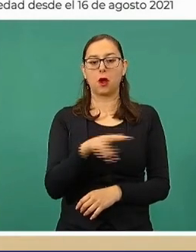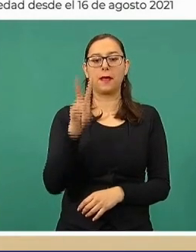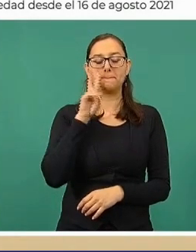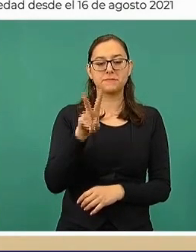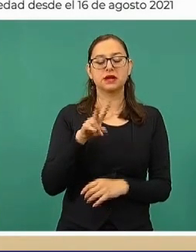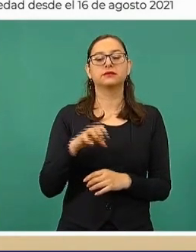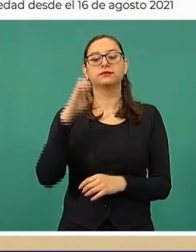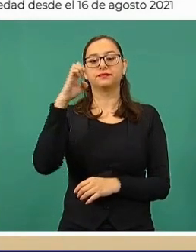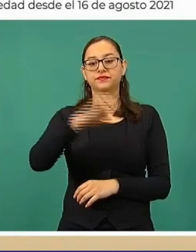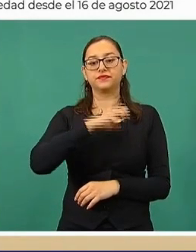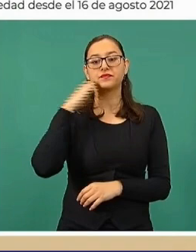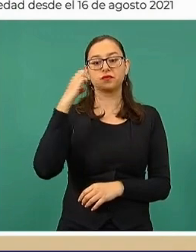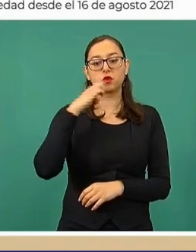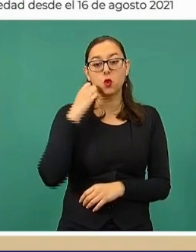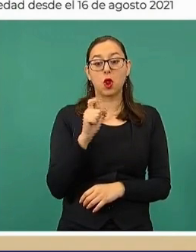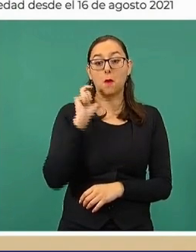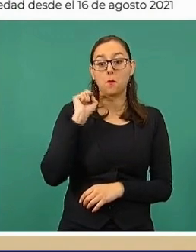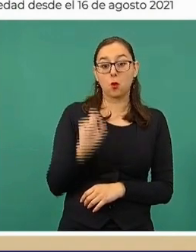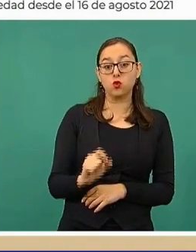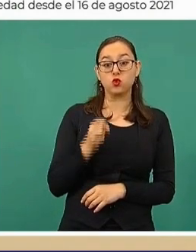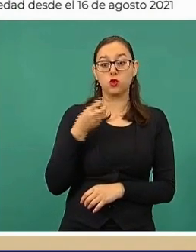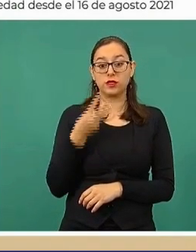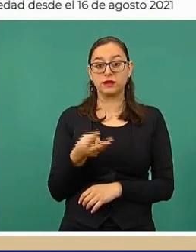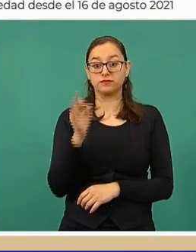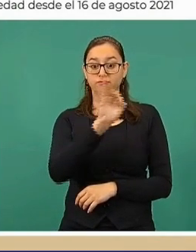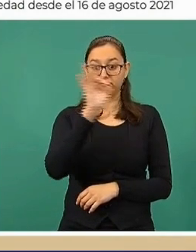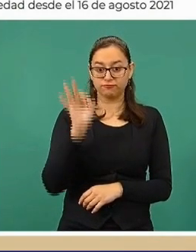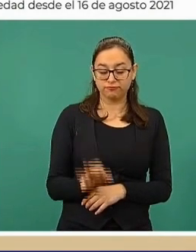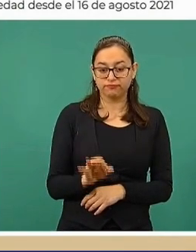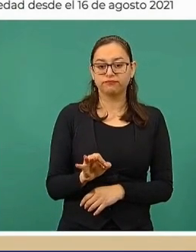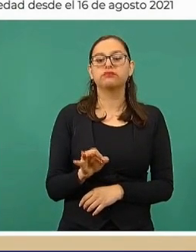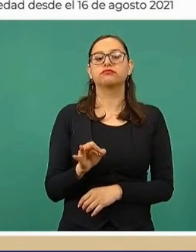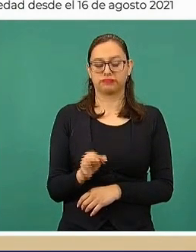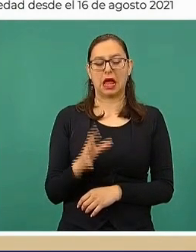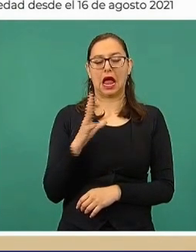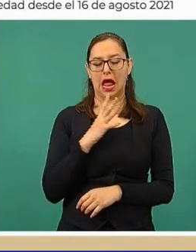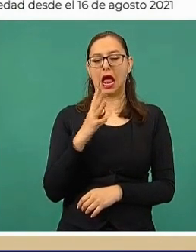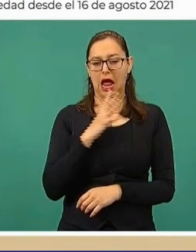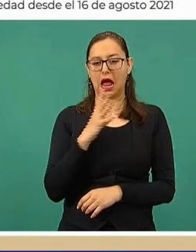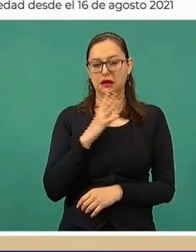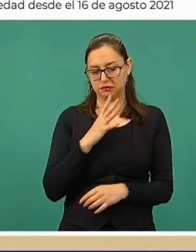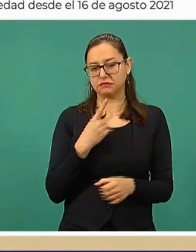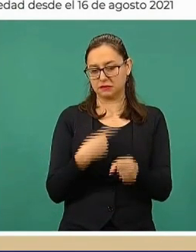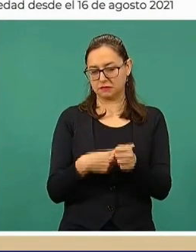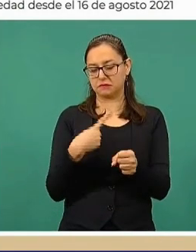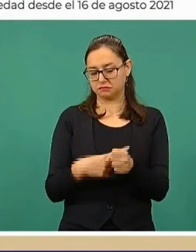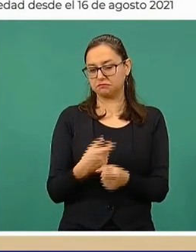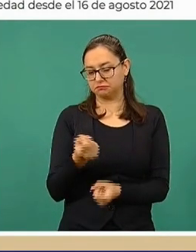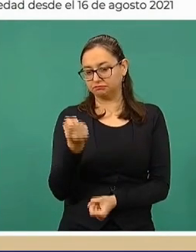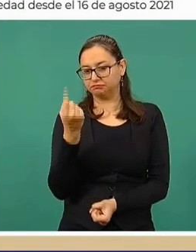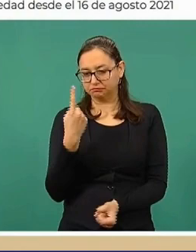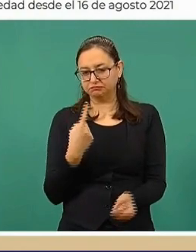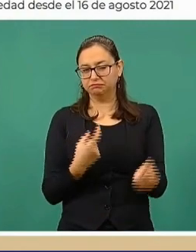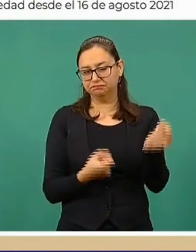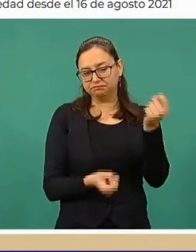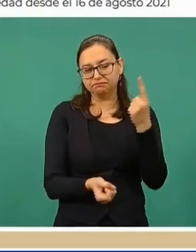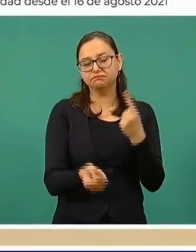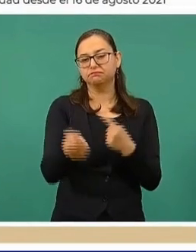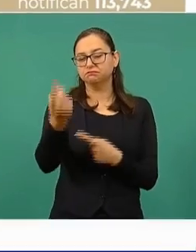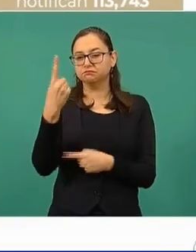las escuelas tuvieron alguna afectación, la mayoría fueron afectaciones parciales, algún grupo que tuvo